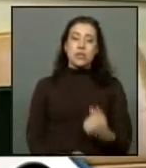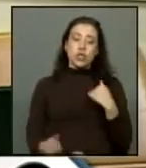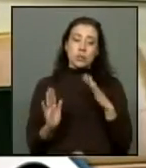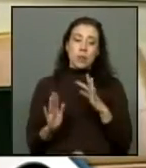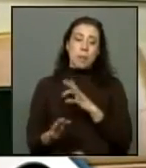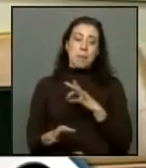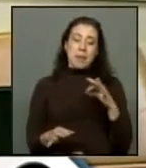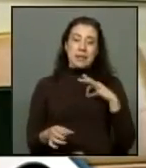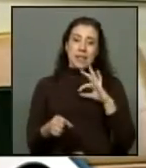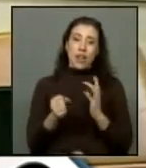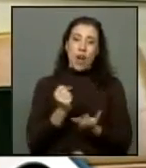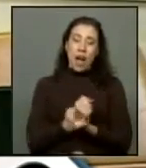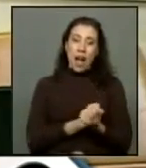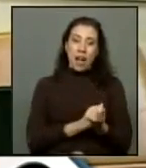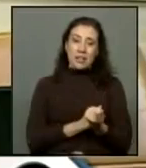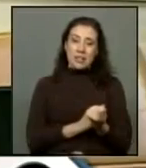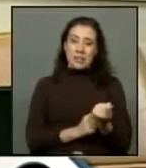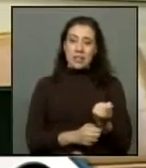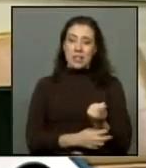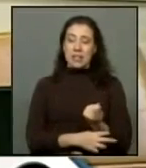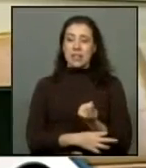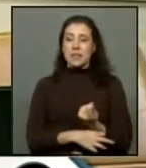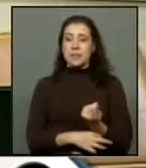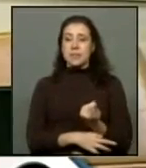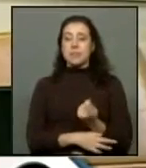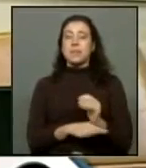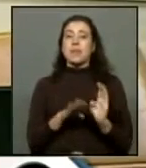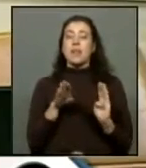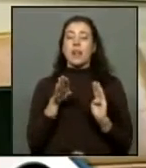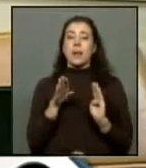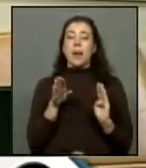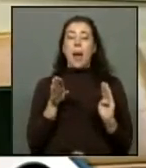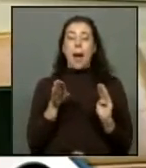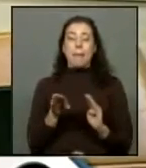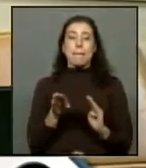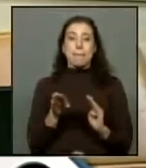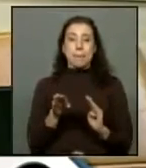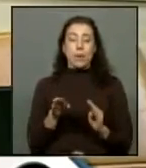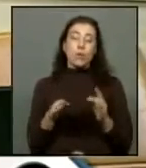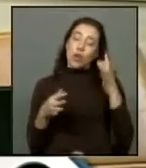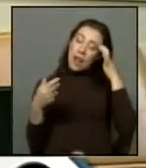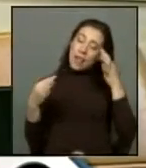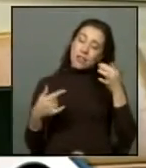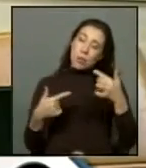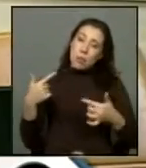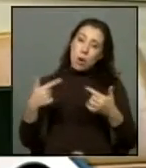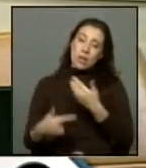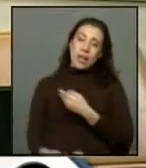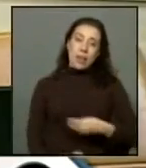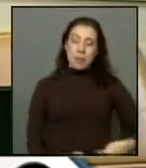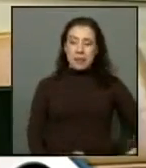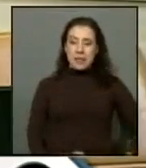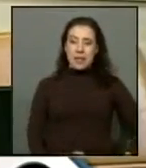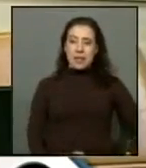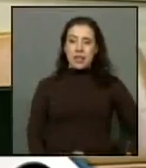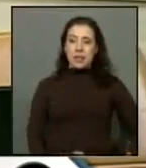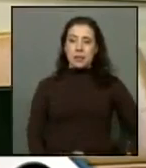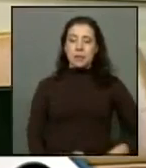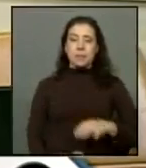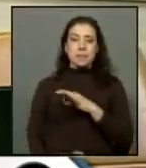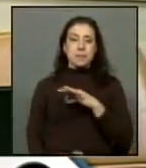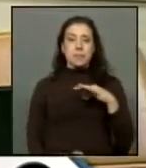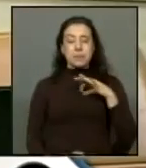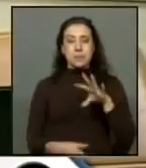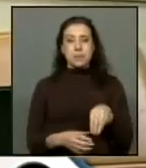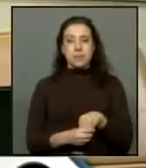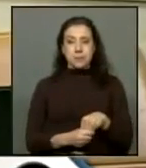que el Ministerio de Hacienda y, obviamente, con el apoyo de esta decisión política de parte de la Presidenta y del Ministerio